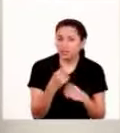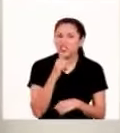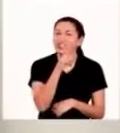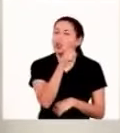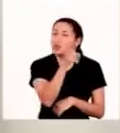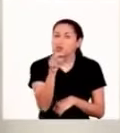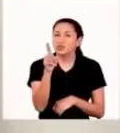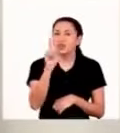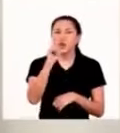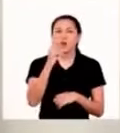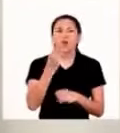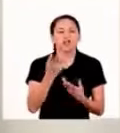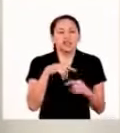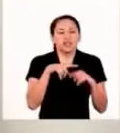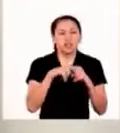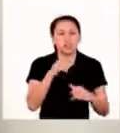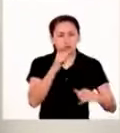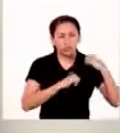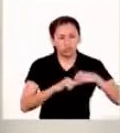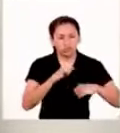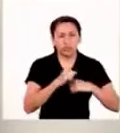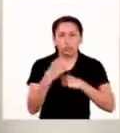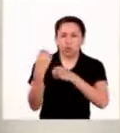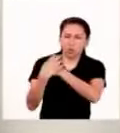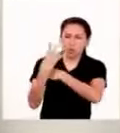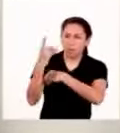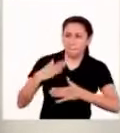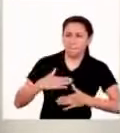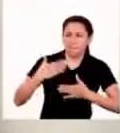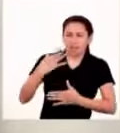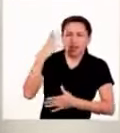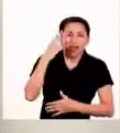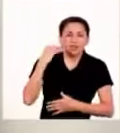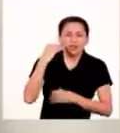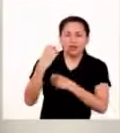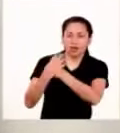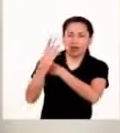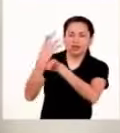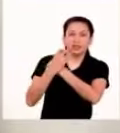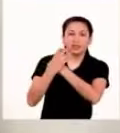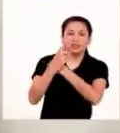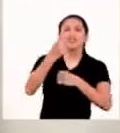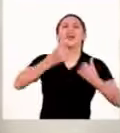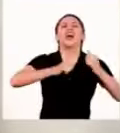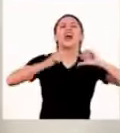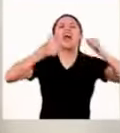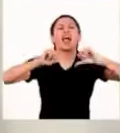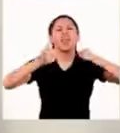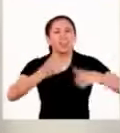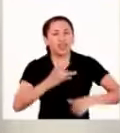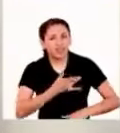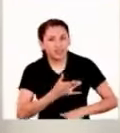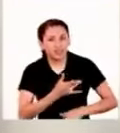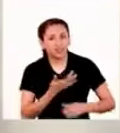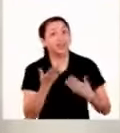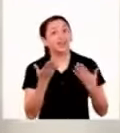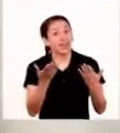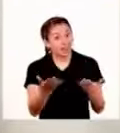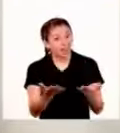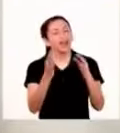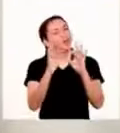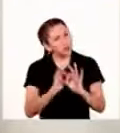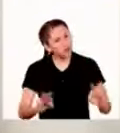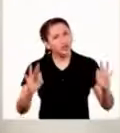ustedes no les ha caído bien un consejo de alguien mayor? ¡Ajá! Por eso es